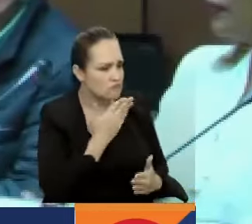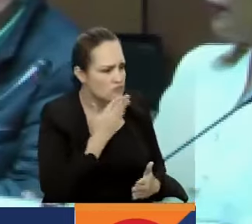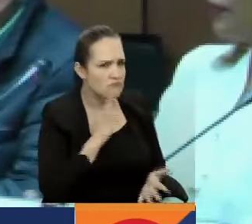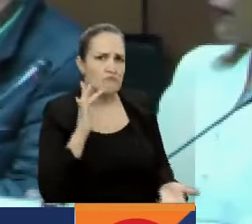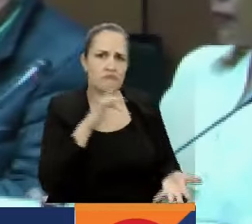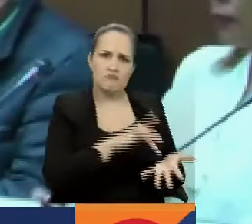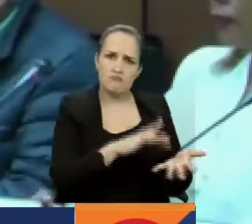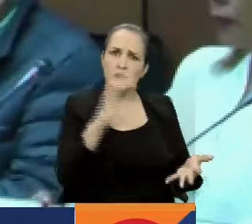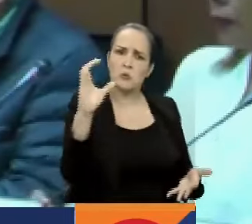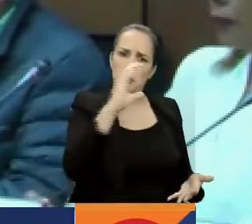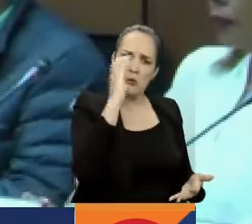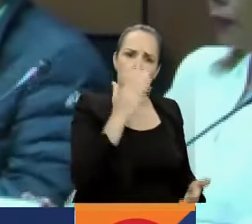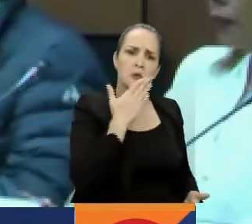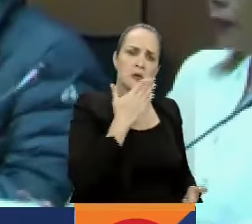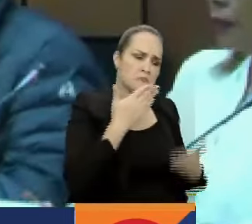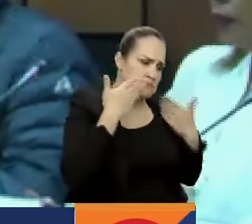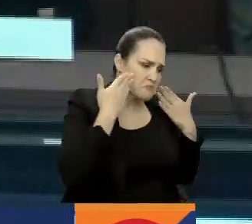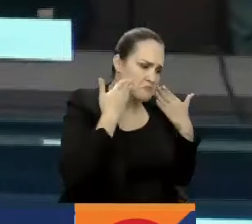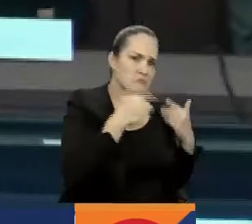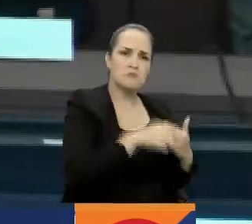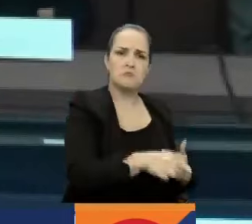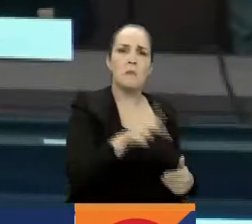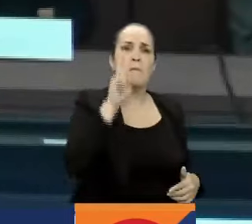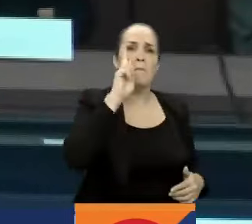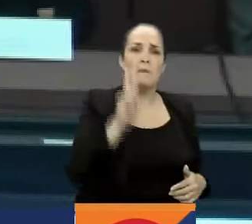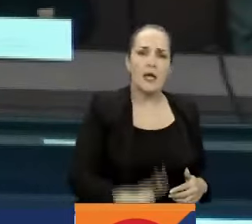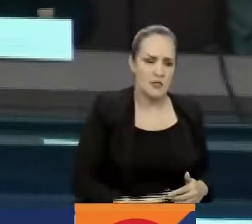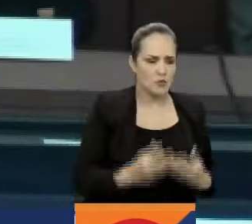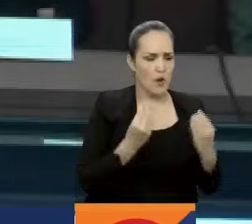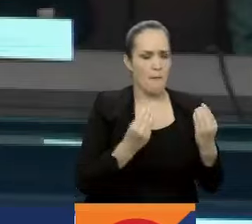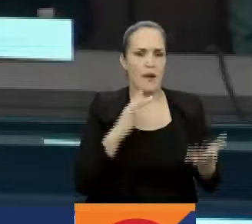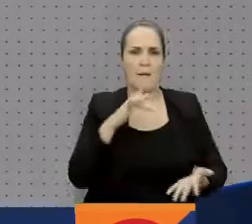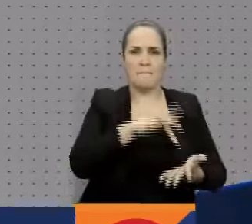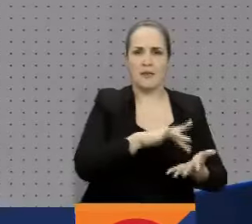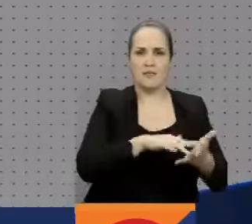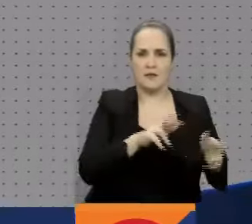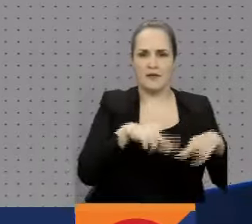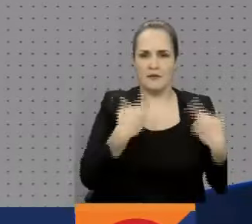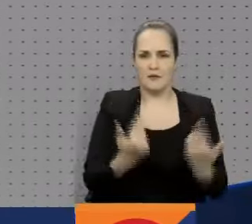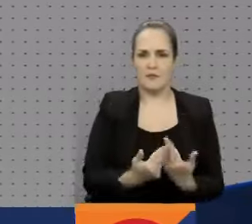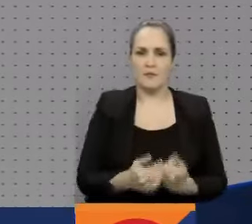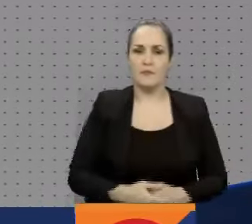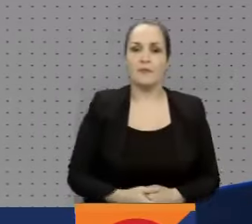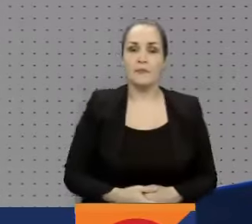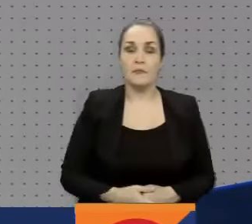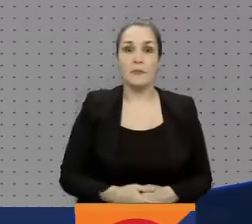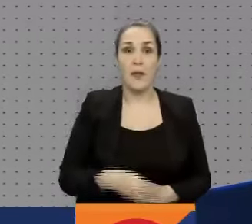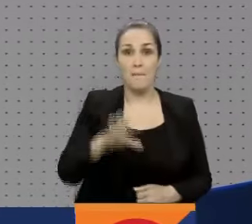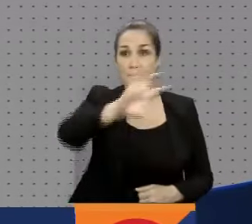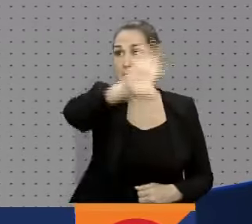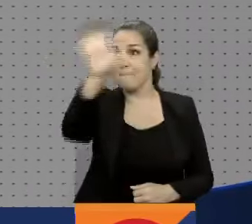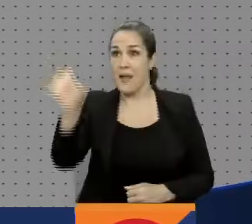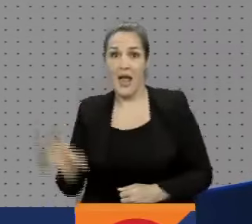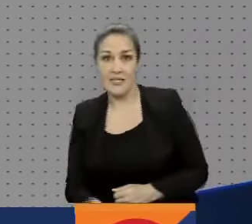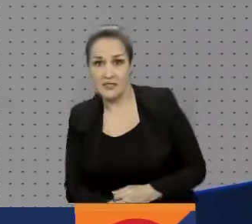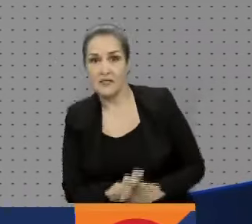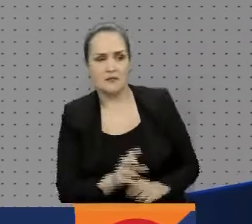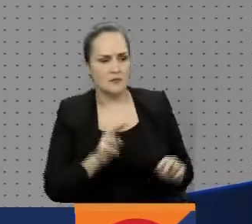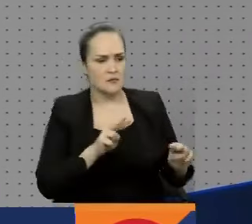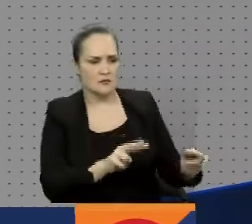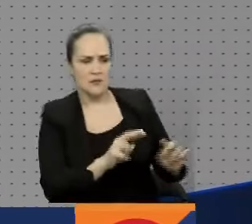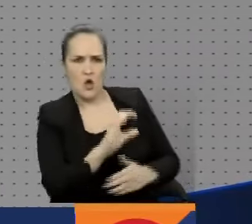que una vez más otorgó la República de Venezuela para la realización de esta reunión. Los países garantes y las instituciones